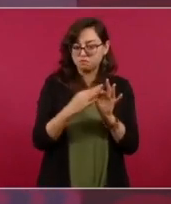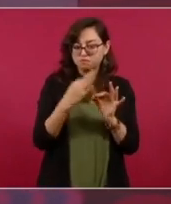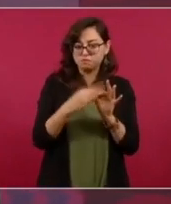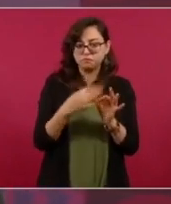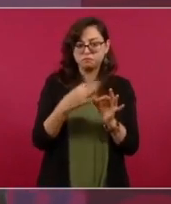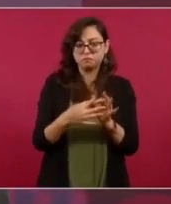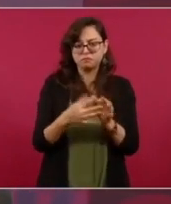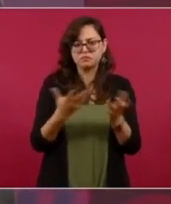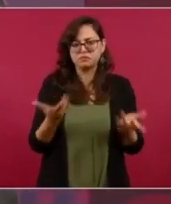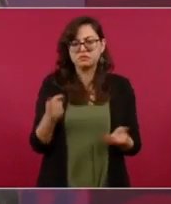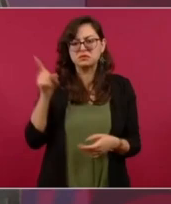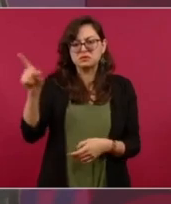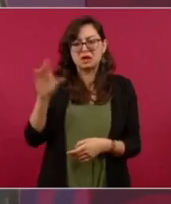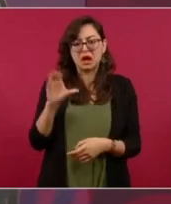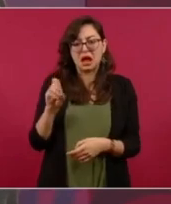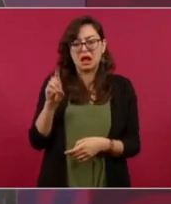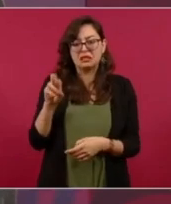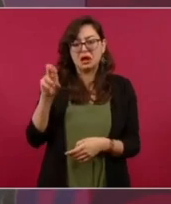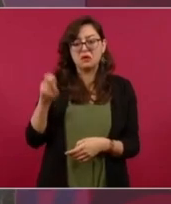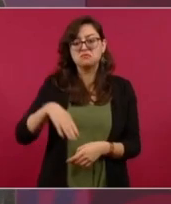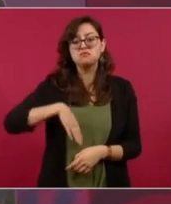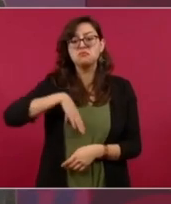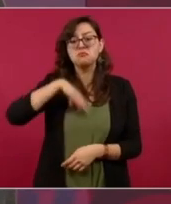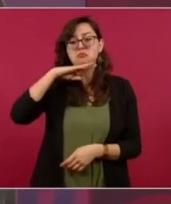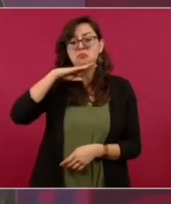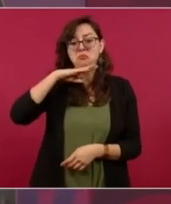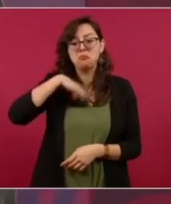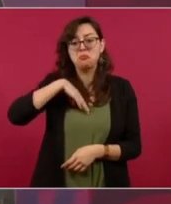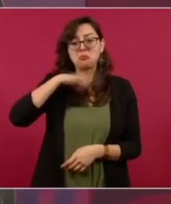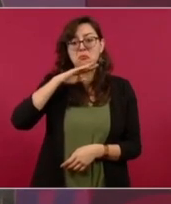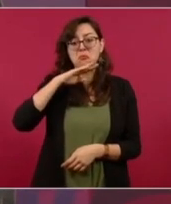nunca vio nada raro